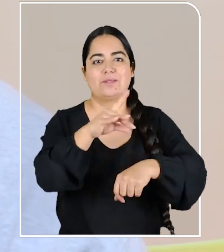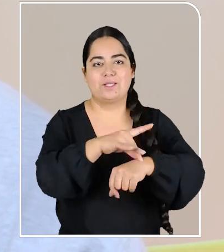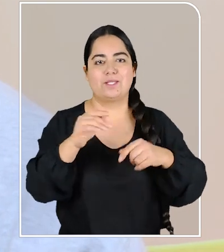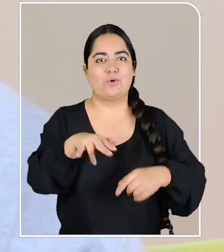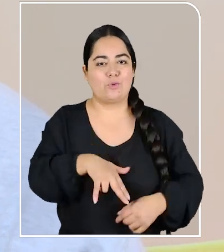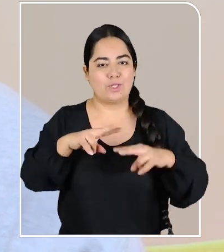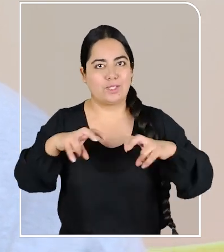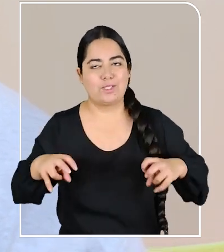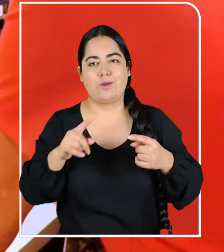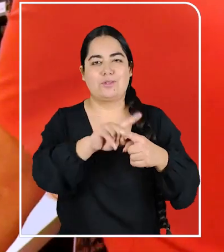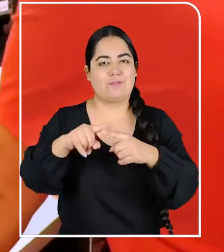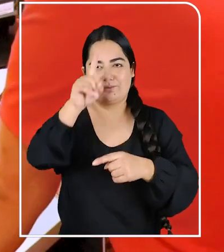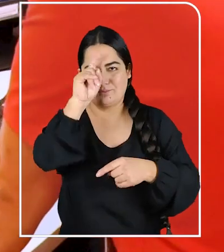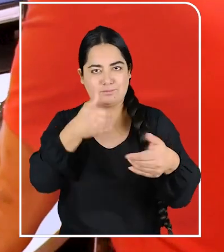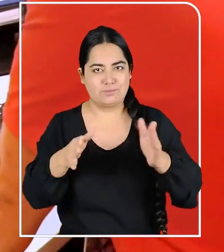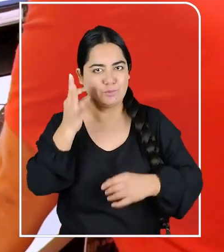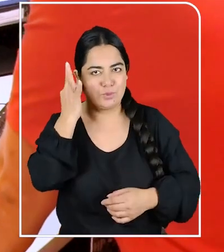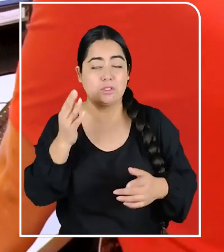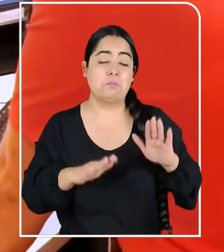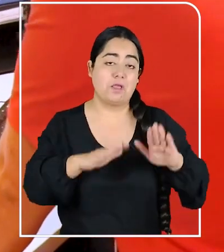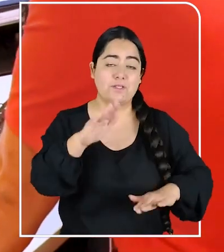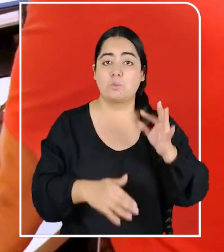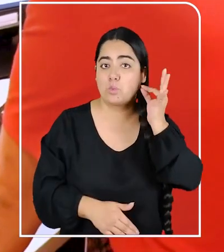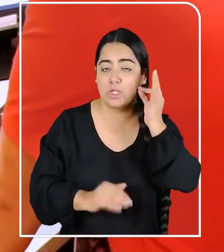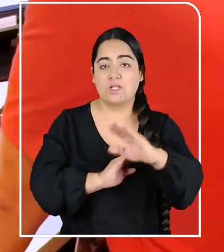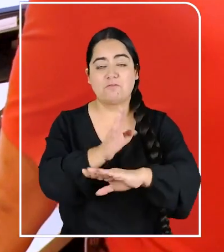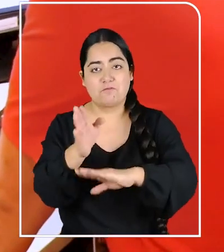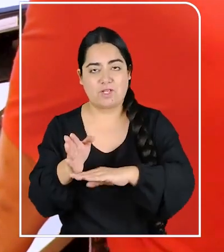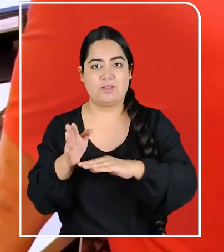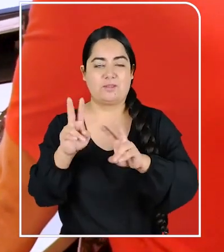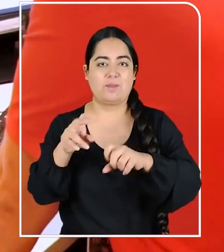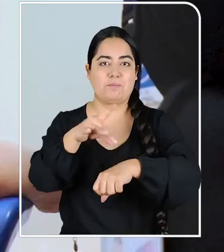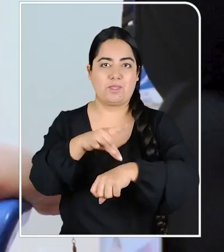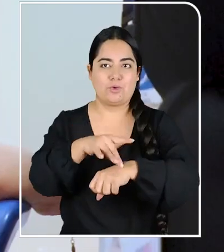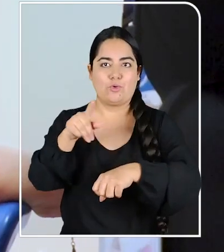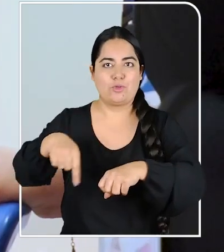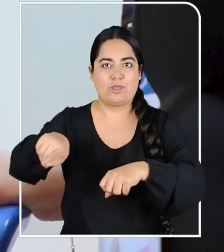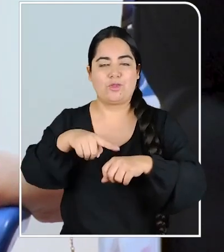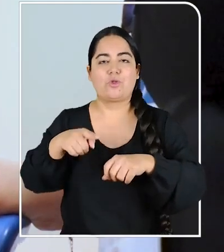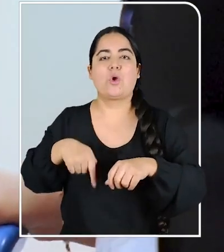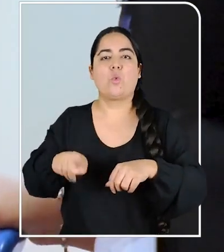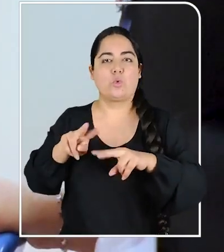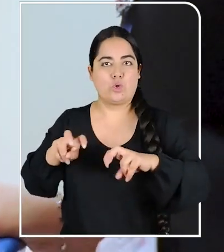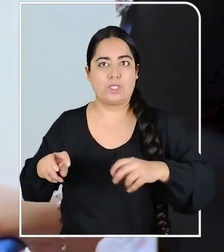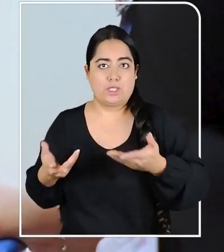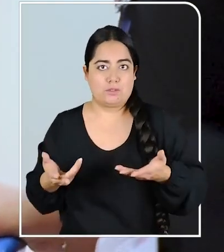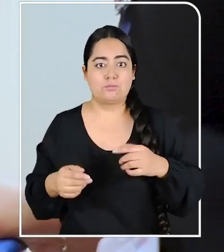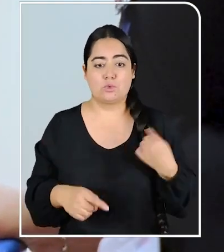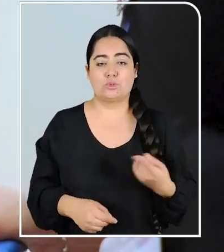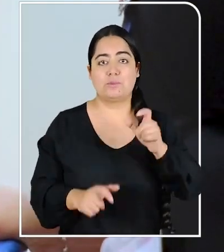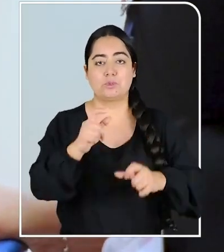urgencia mater o poli mujer, así como también hay mujeres que se pueden atender en neurología. Dejar en claro que igual las personas trans